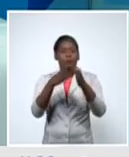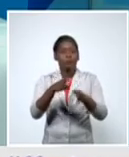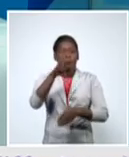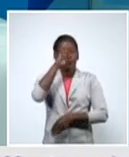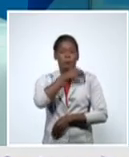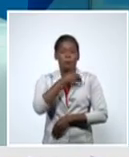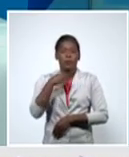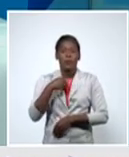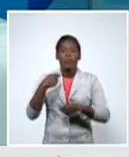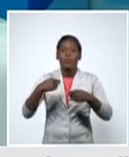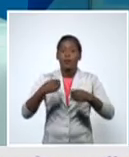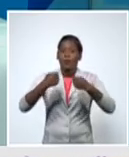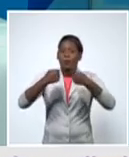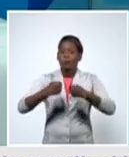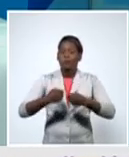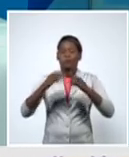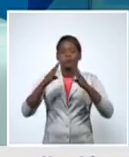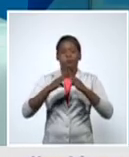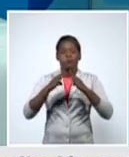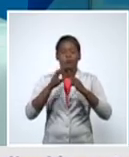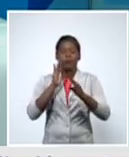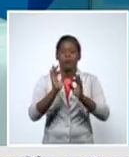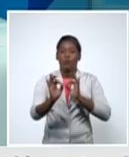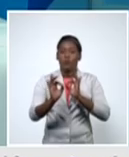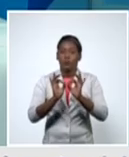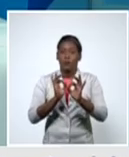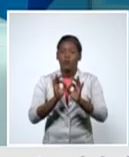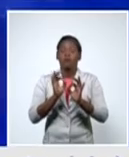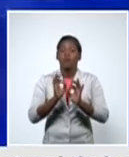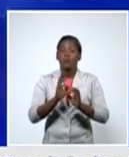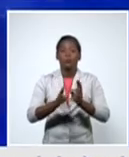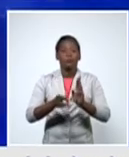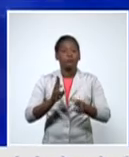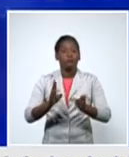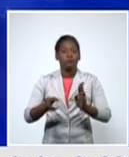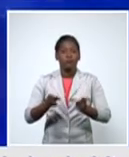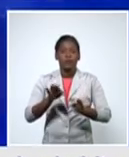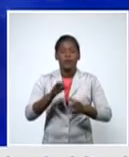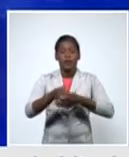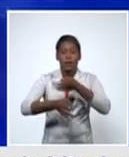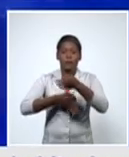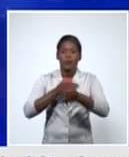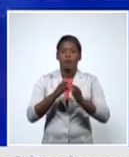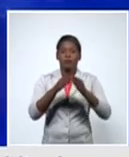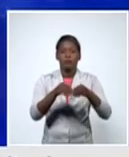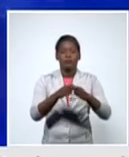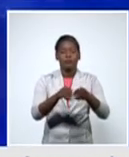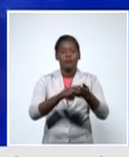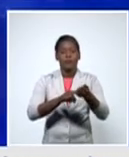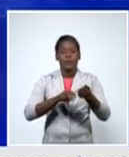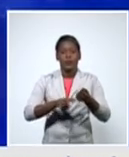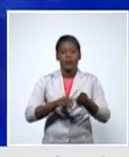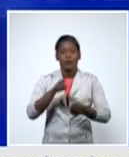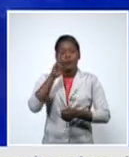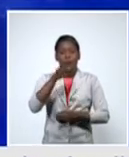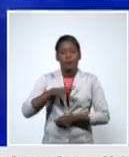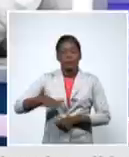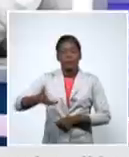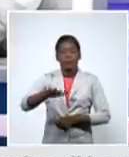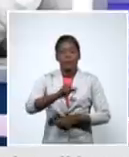casa el mayor tiempo posible es esta la actualización desde la provincia de Granma un saludo para ustedes